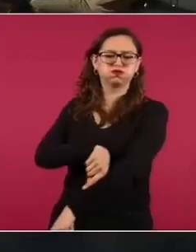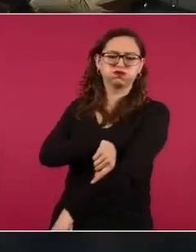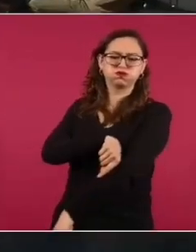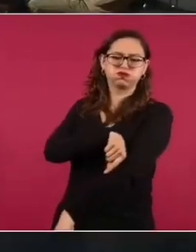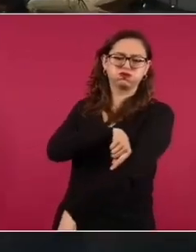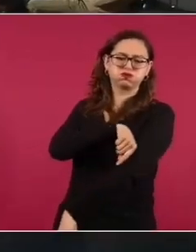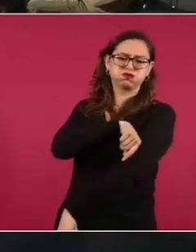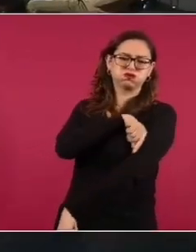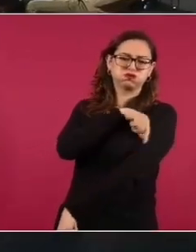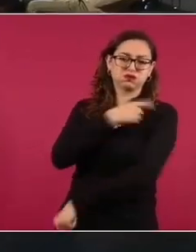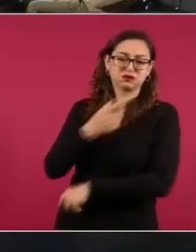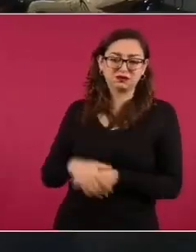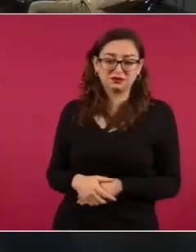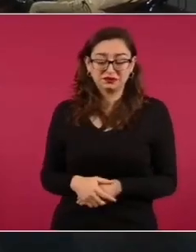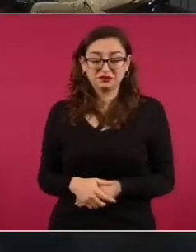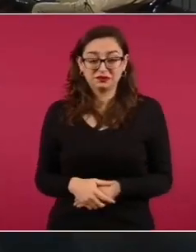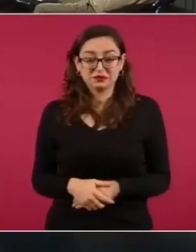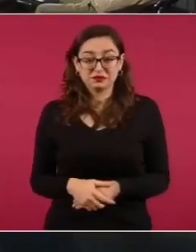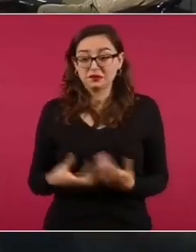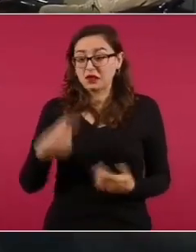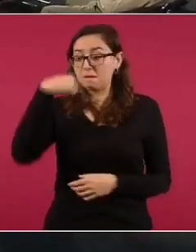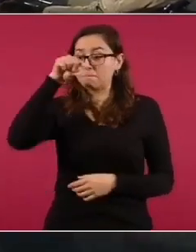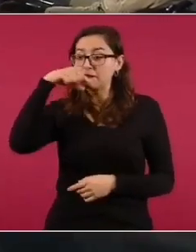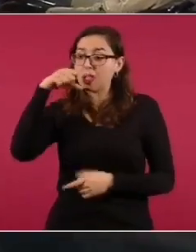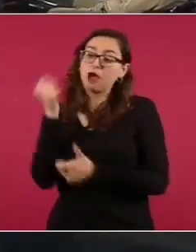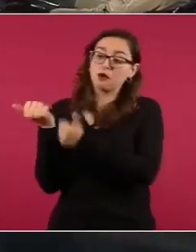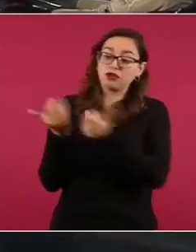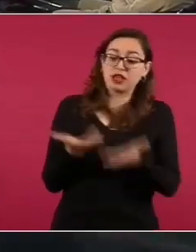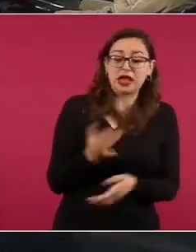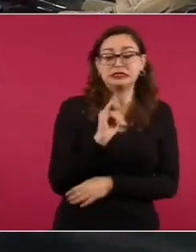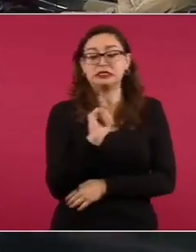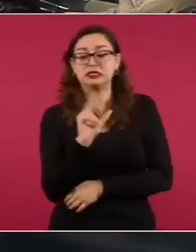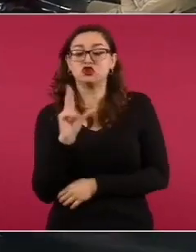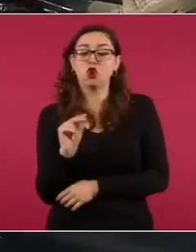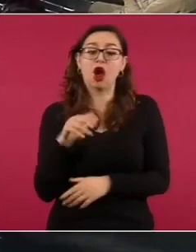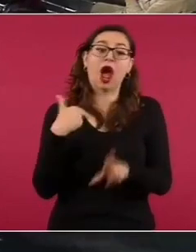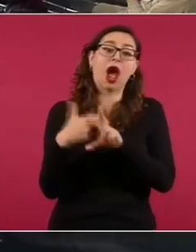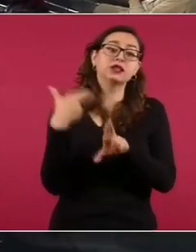¿Saben cuándo iban a resolver lo de los pavos? En enero.